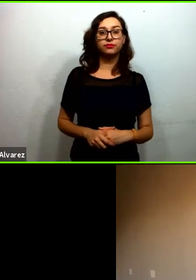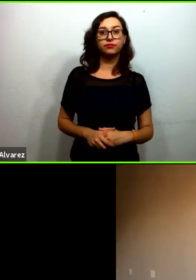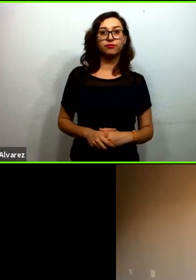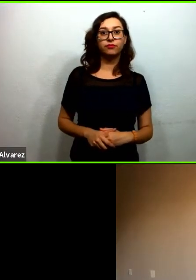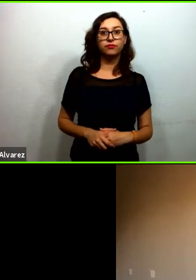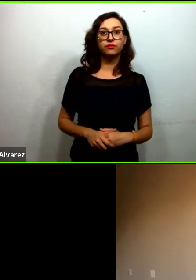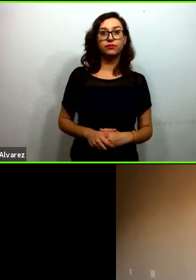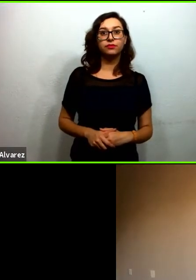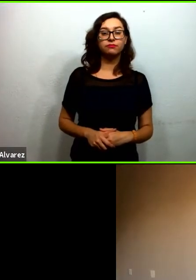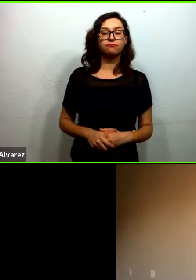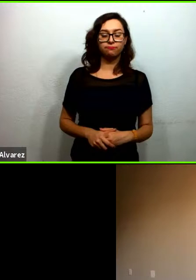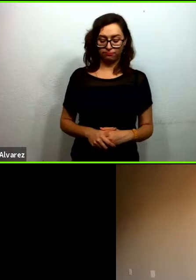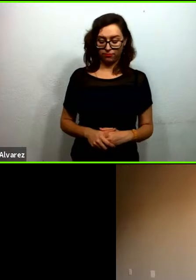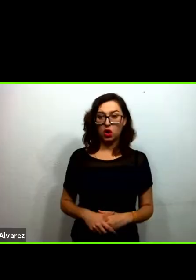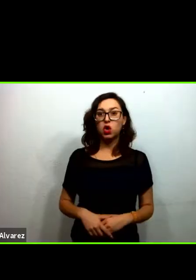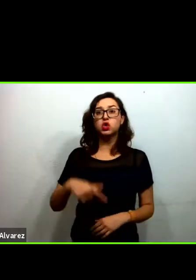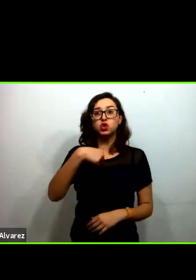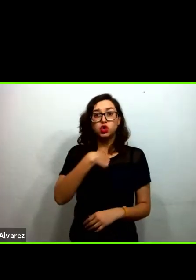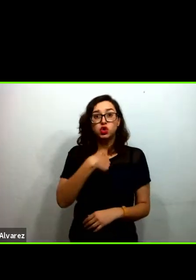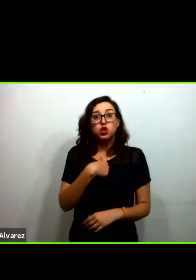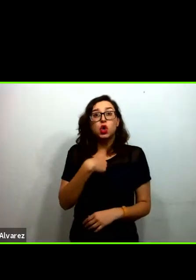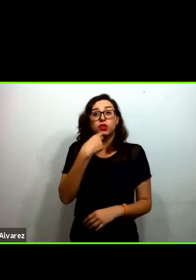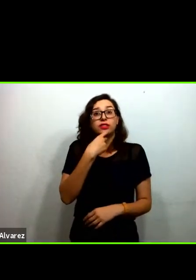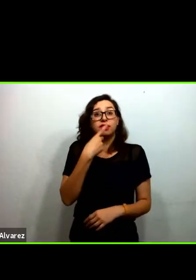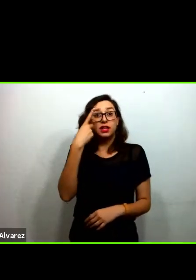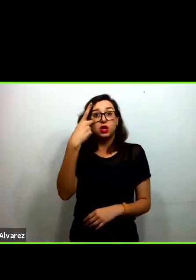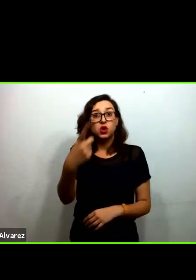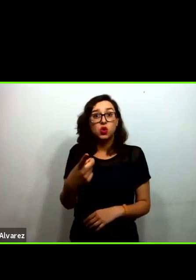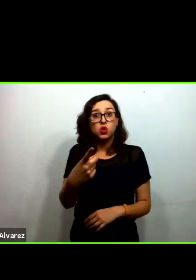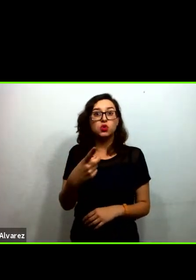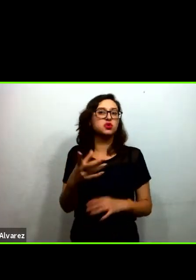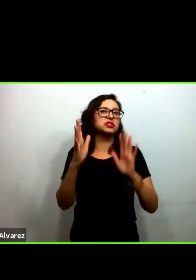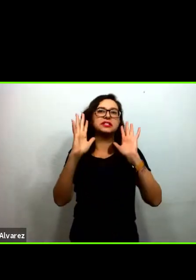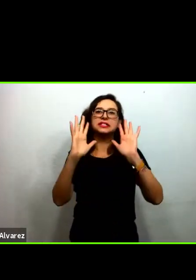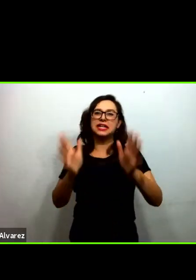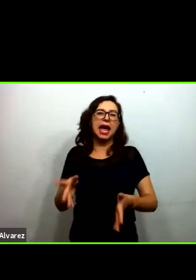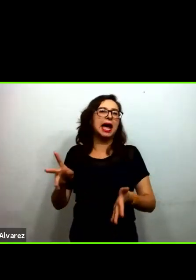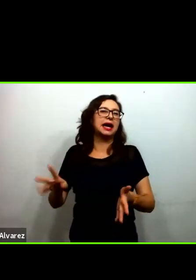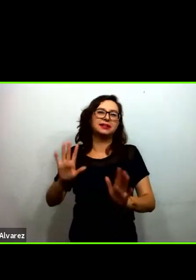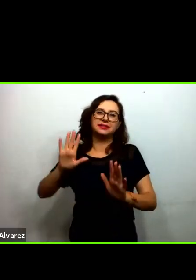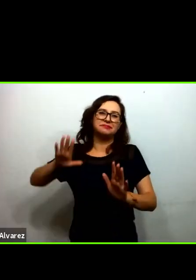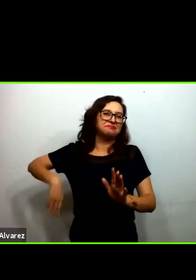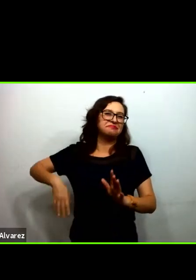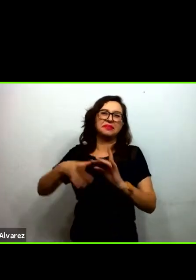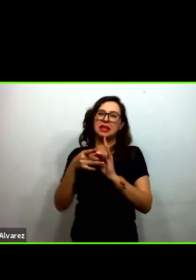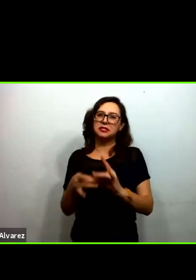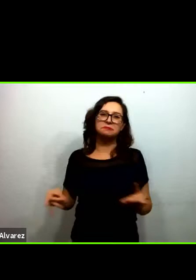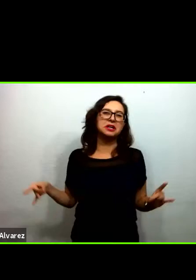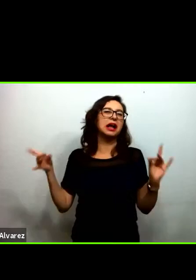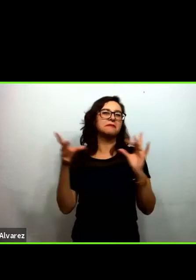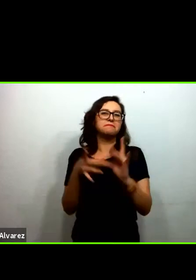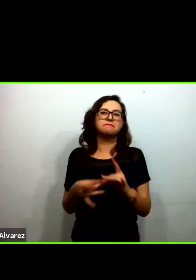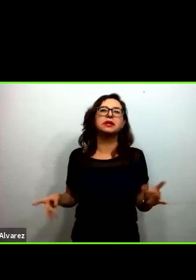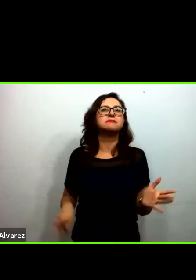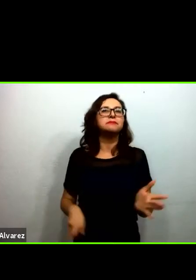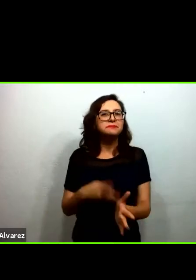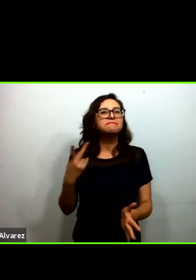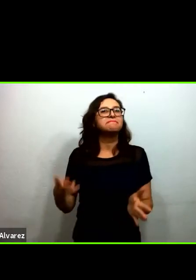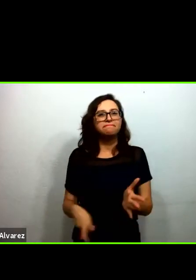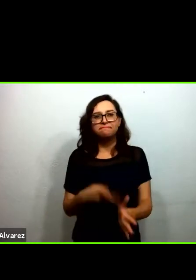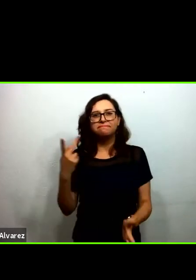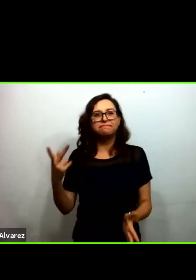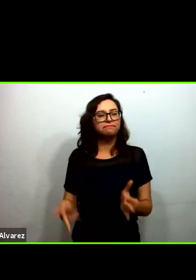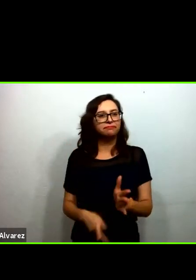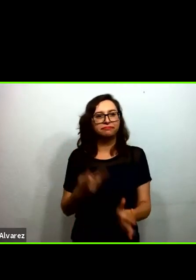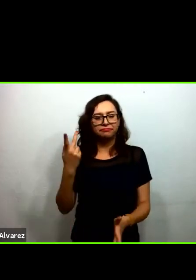Francisco lo que yo diría es lo que ya han dicho otras expertos académicos y lo que es